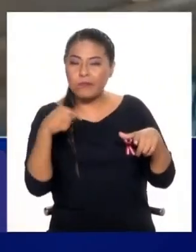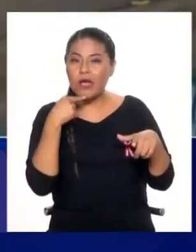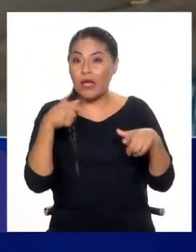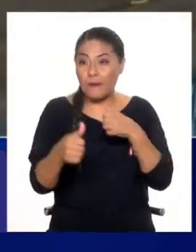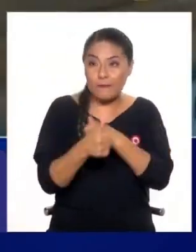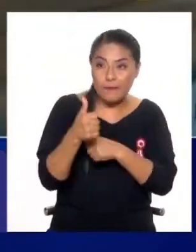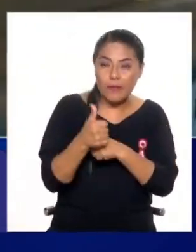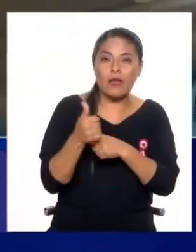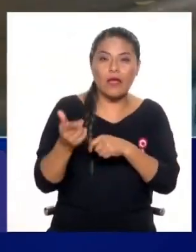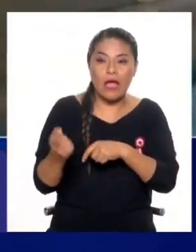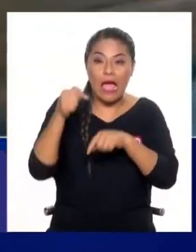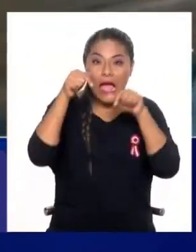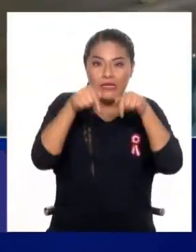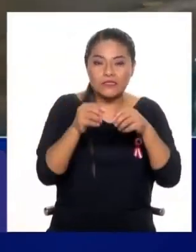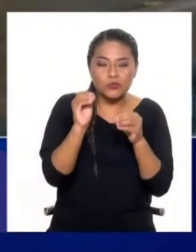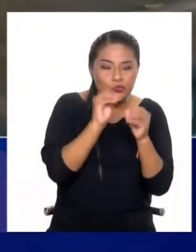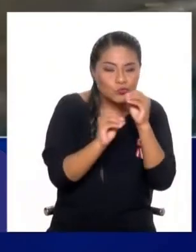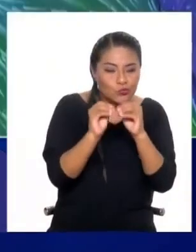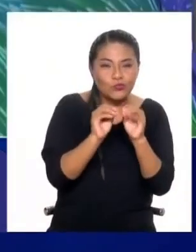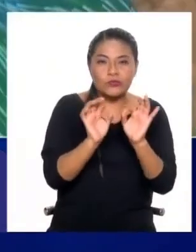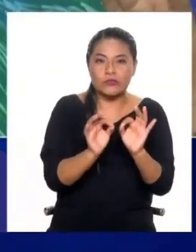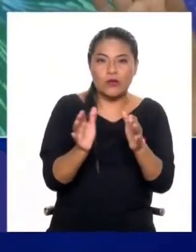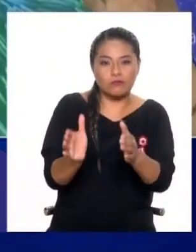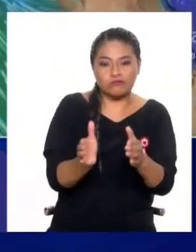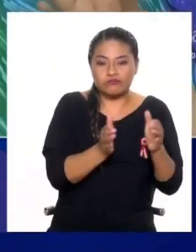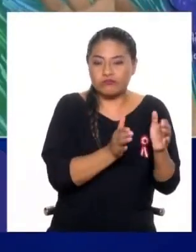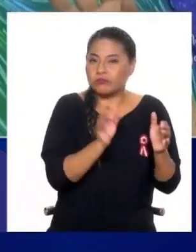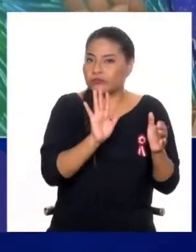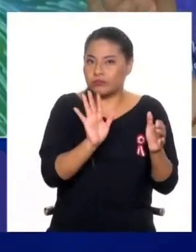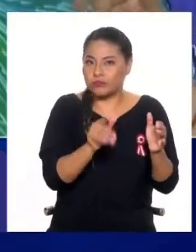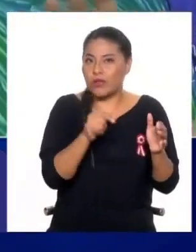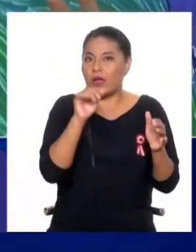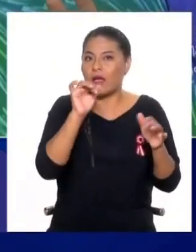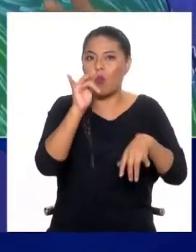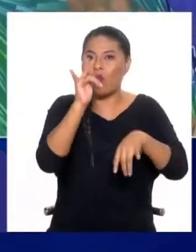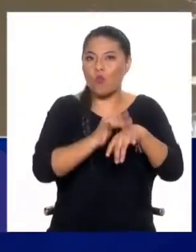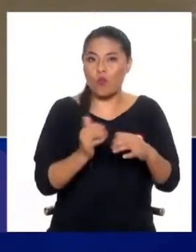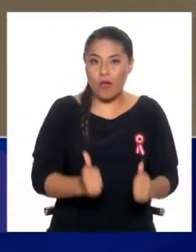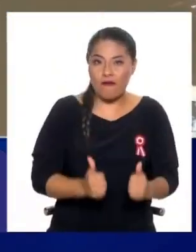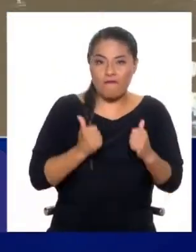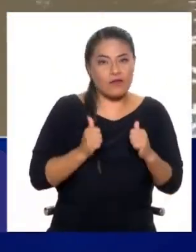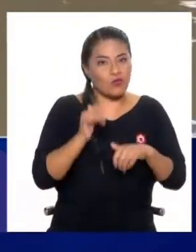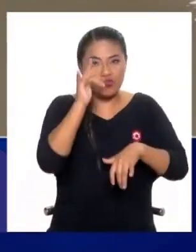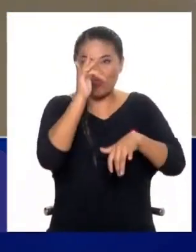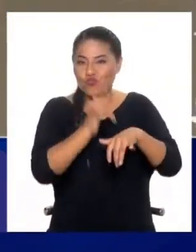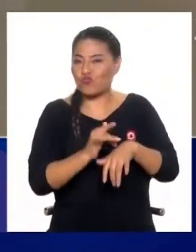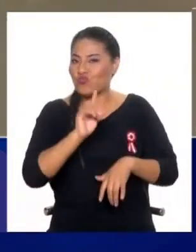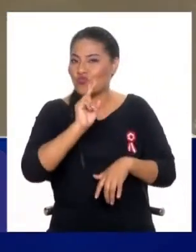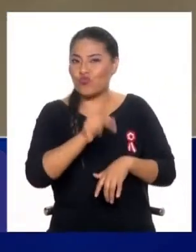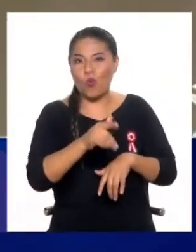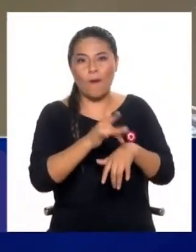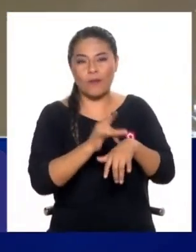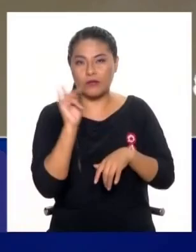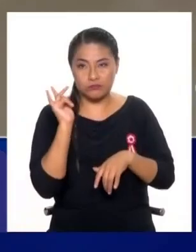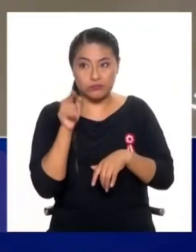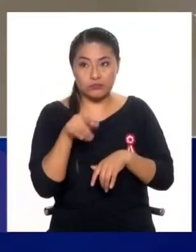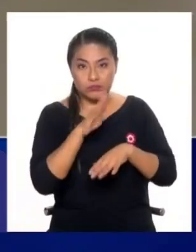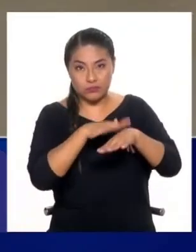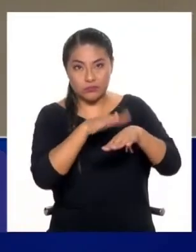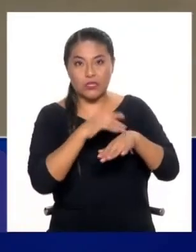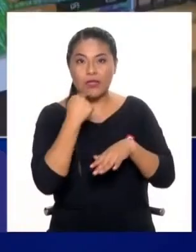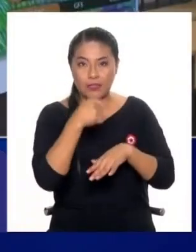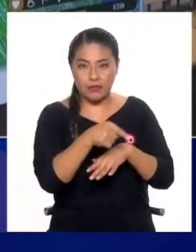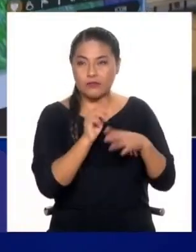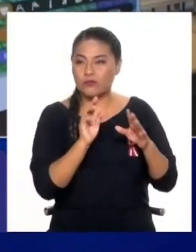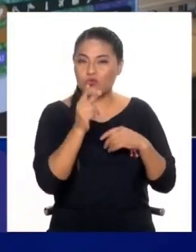riesgo y planificar que esas zonas no sean habitadas. O zonas completamente intangibles para la ocupación